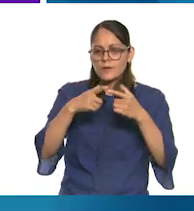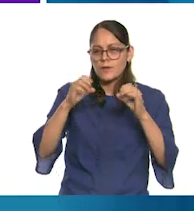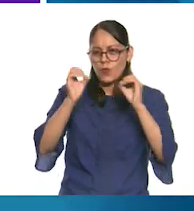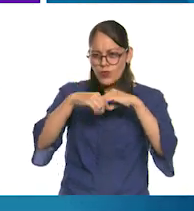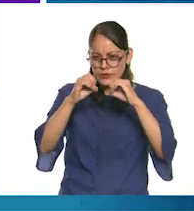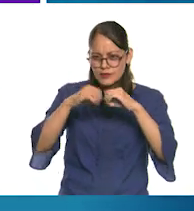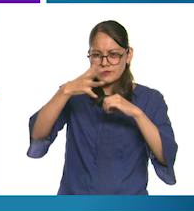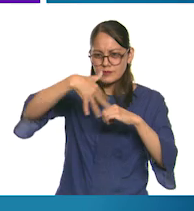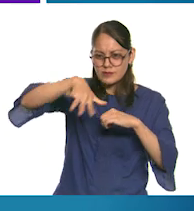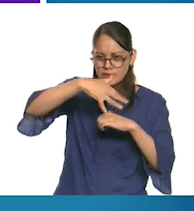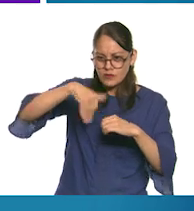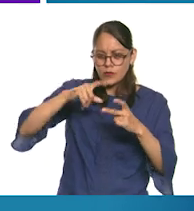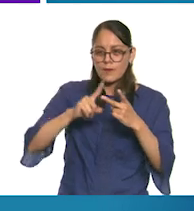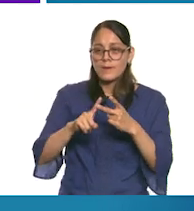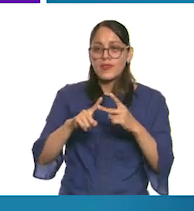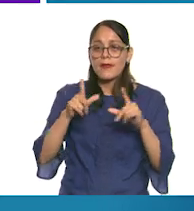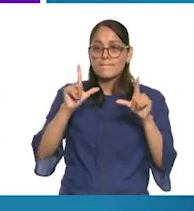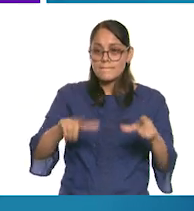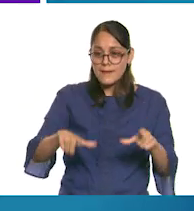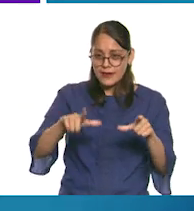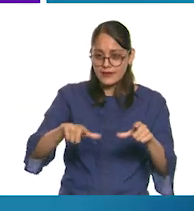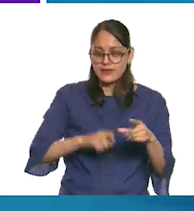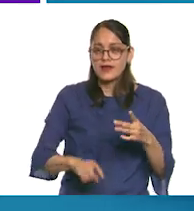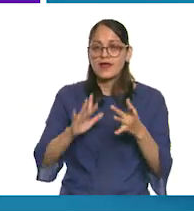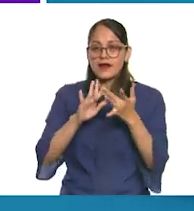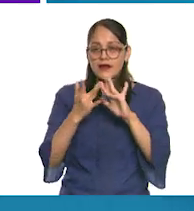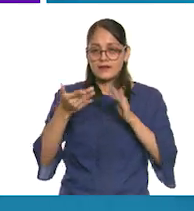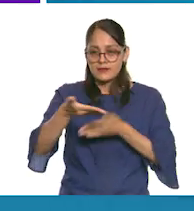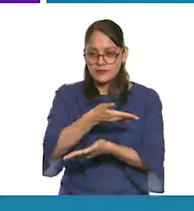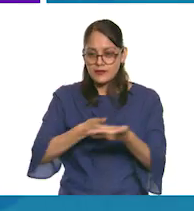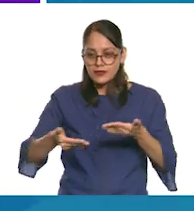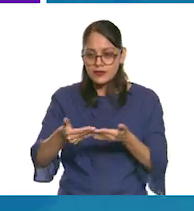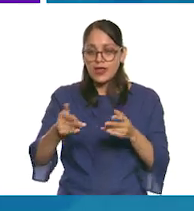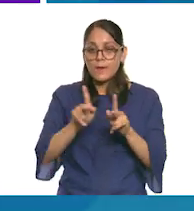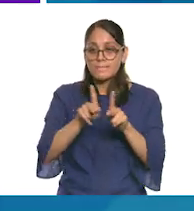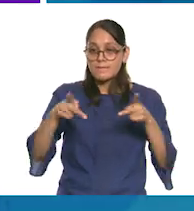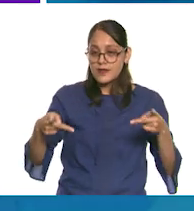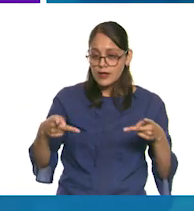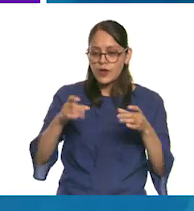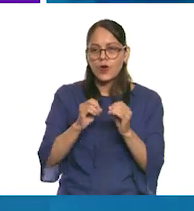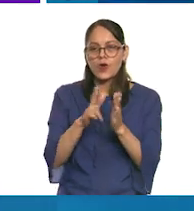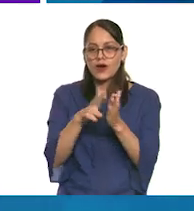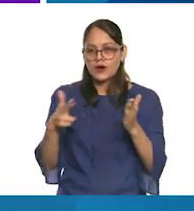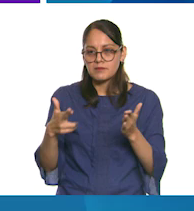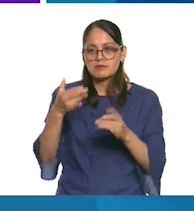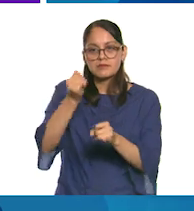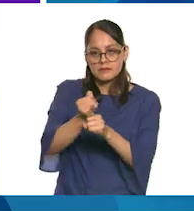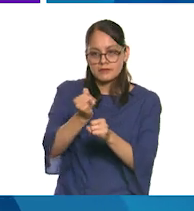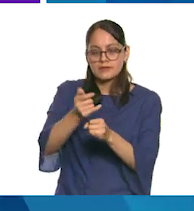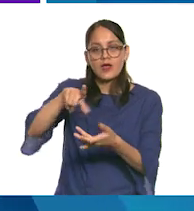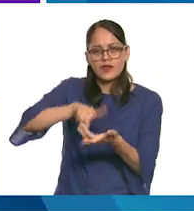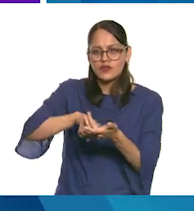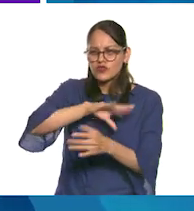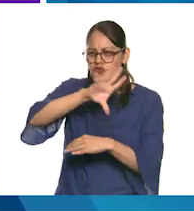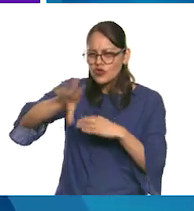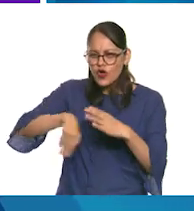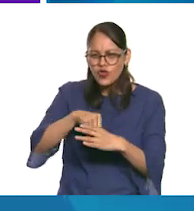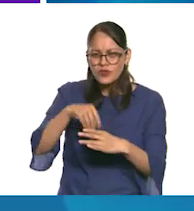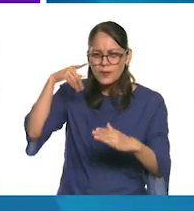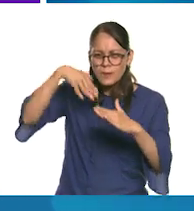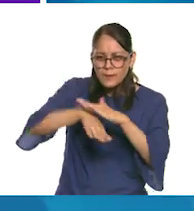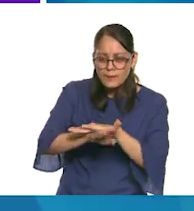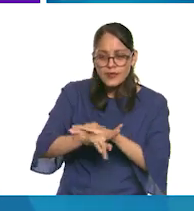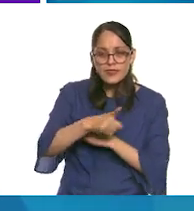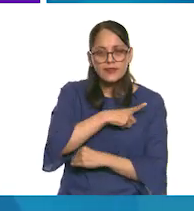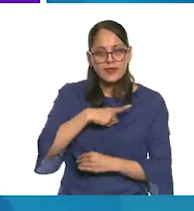plataformas de video, redes sociales, periódicos o revistas en línea. Todos los sitios que visites tienen que estar